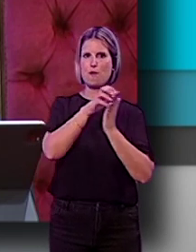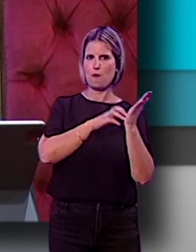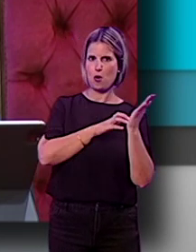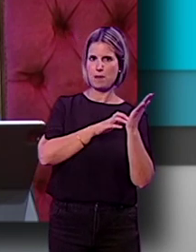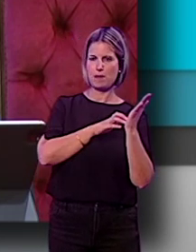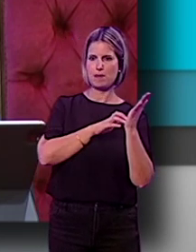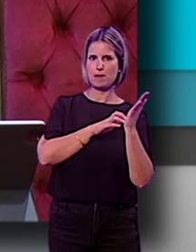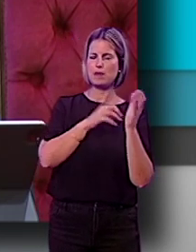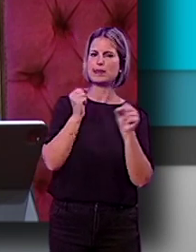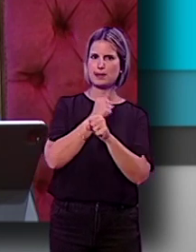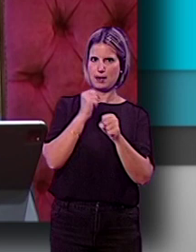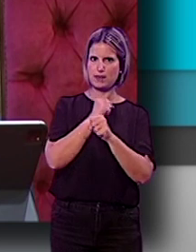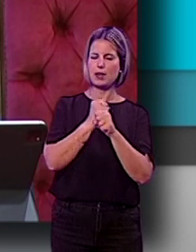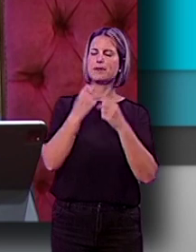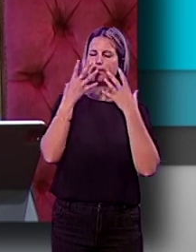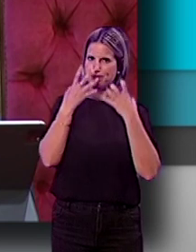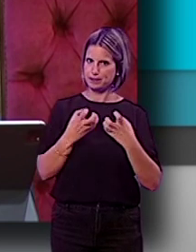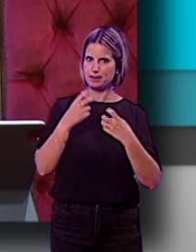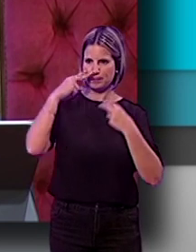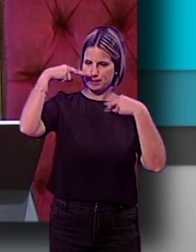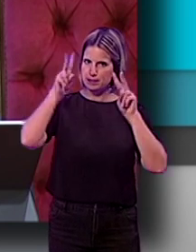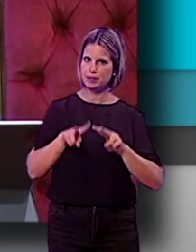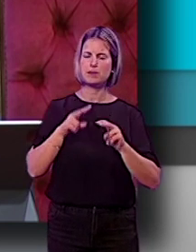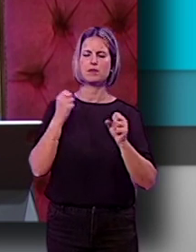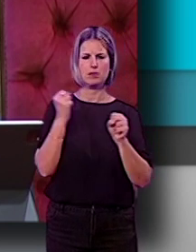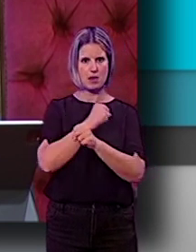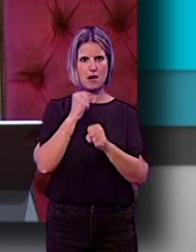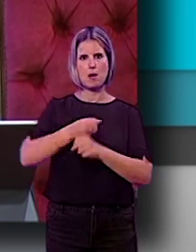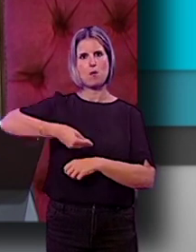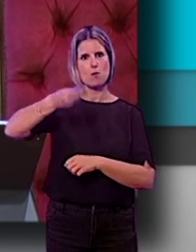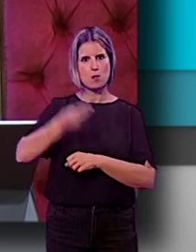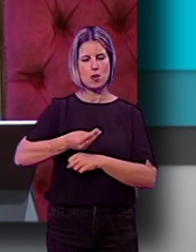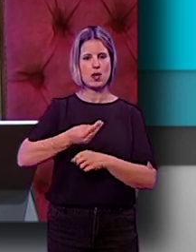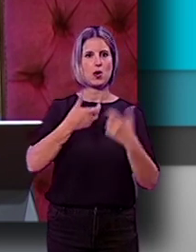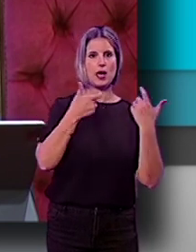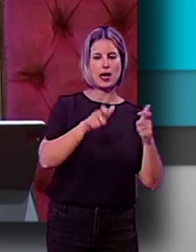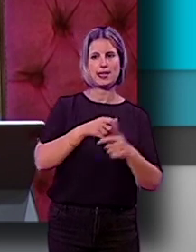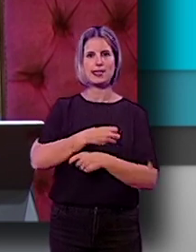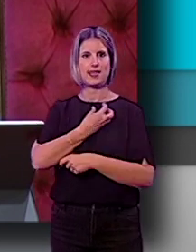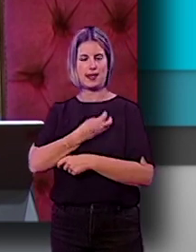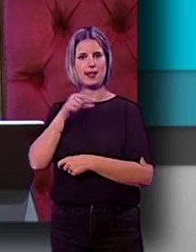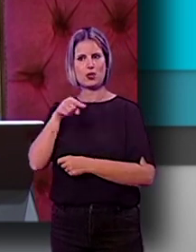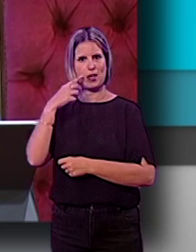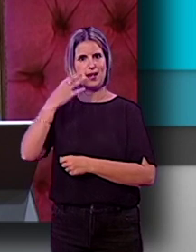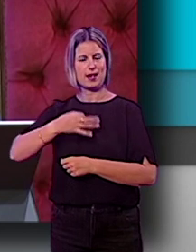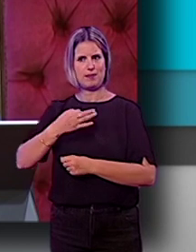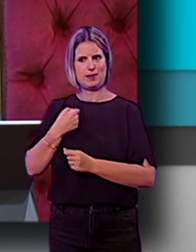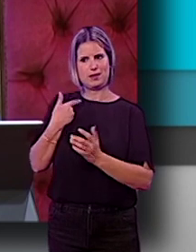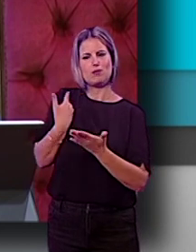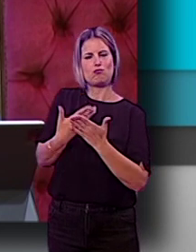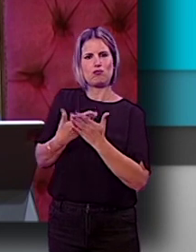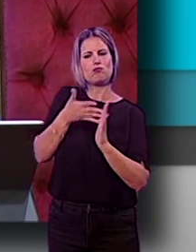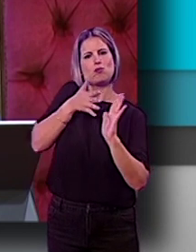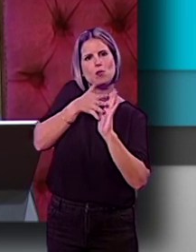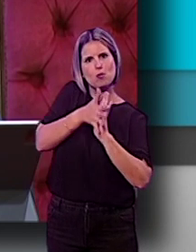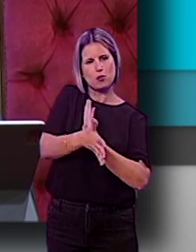un trabajo muy serio, también tengo que reconocerlo, un gran trabajo hecho tanto por el área como por los sindicatos, donde realmente se argumenta y se motiva